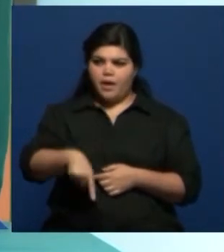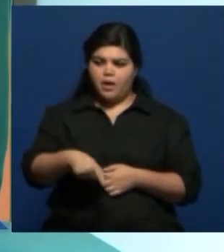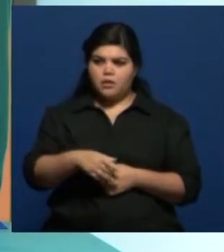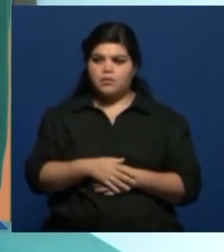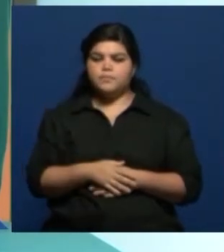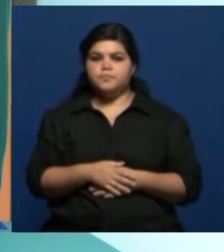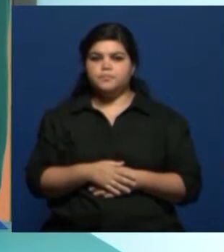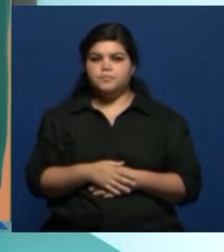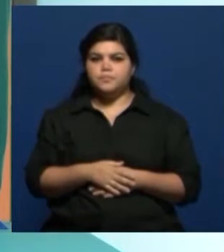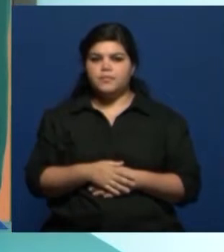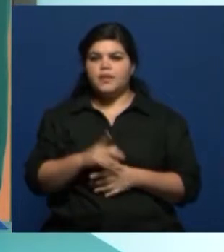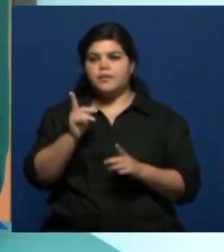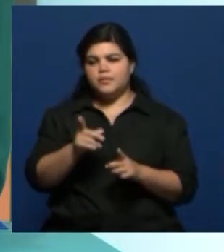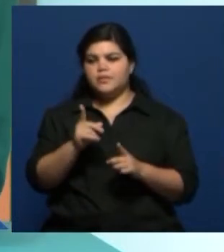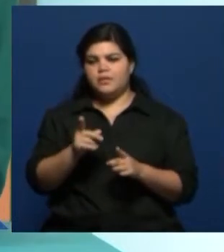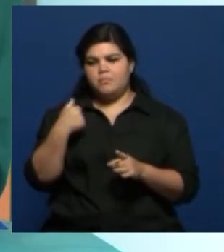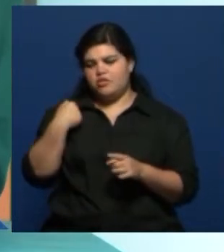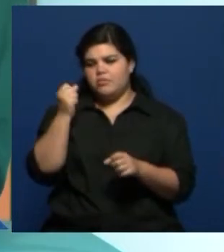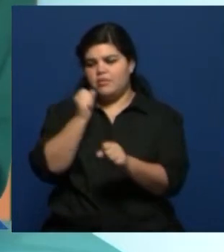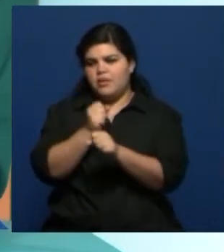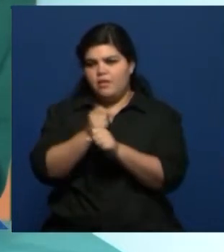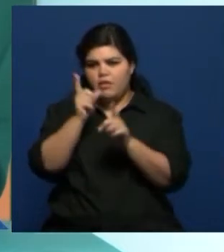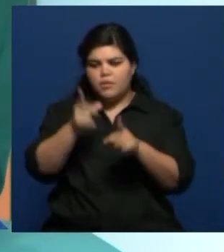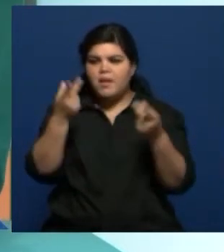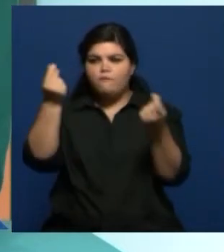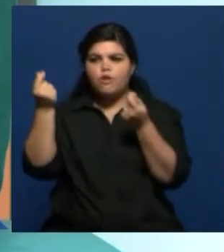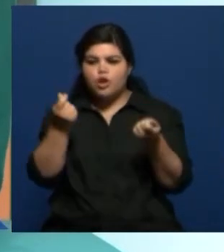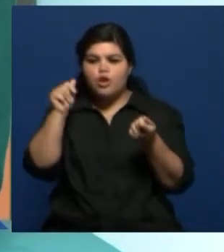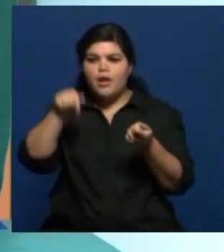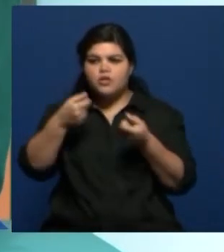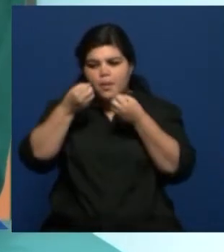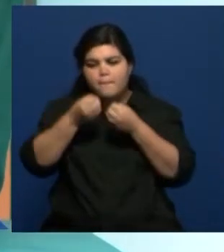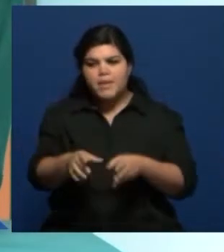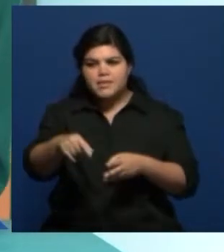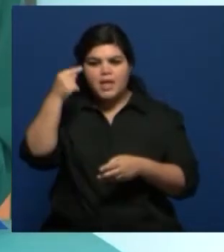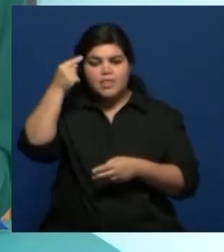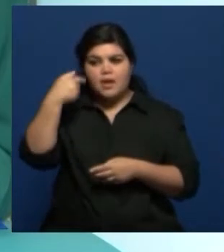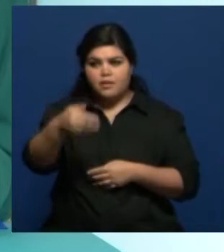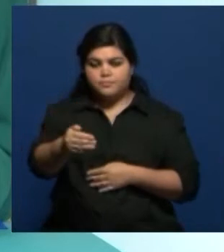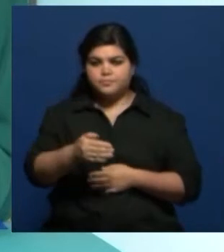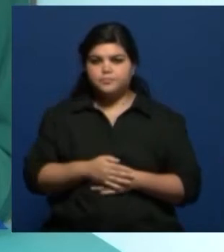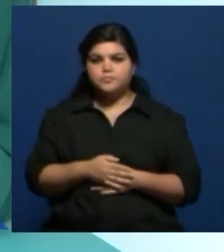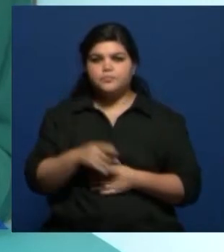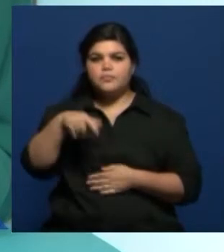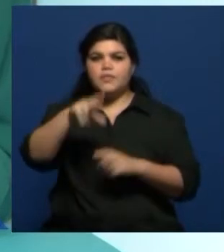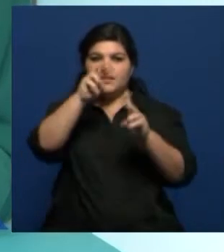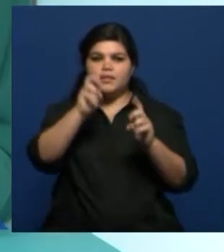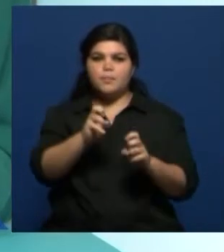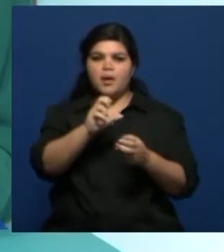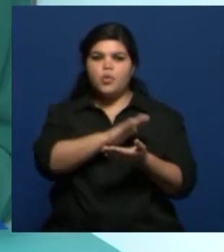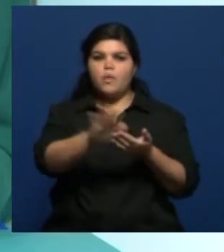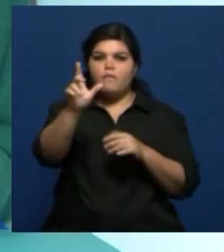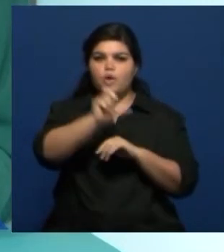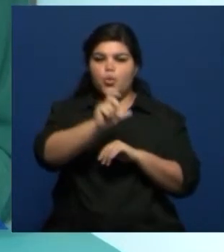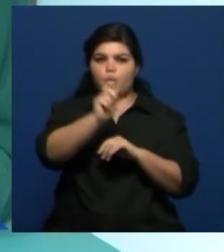Además, bueno, también lo trabajo y fue el motor del ciclo. En el caso de Nuevo Cuyo, bueno, a mí me dio mucha